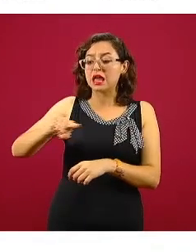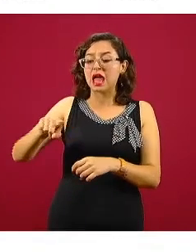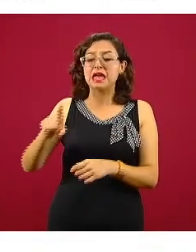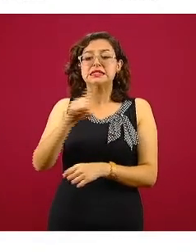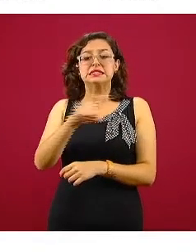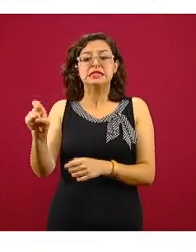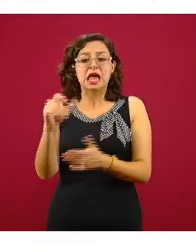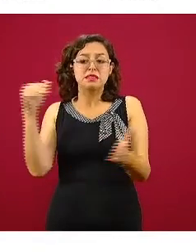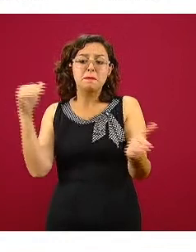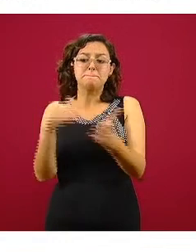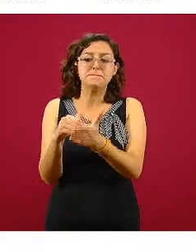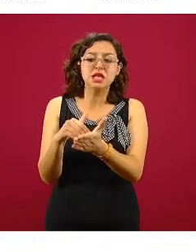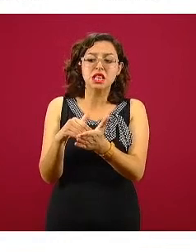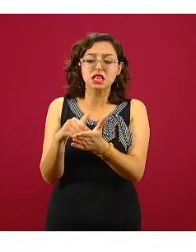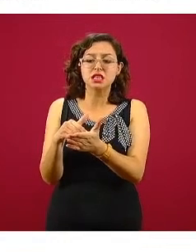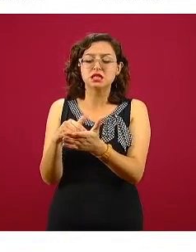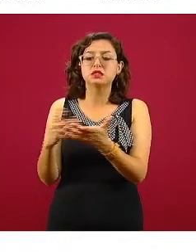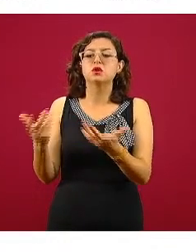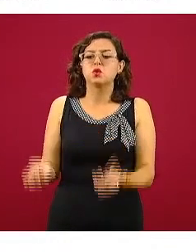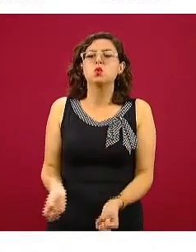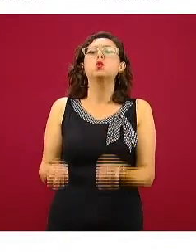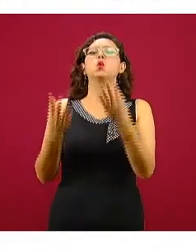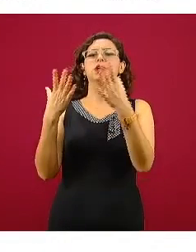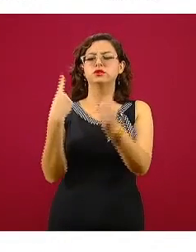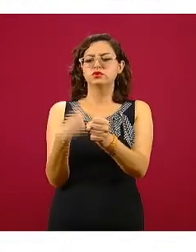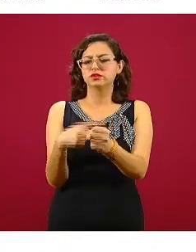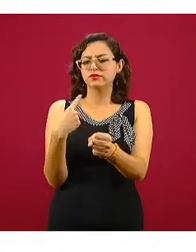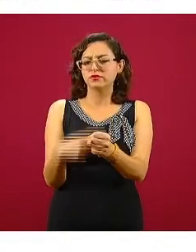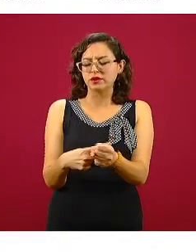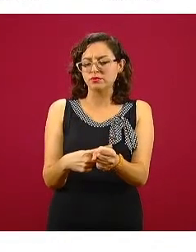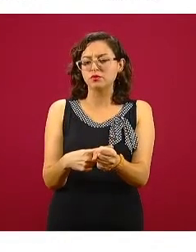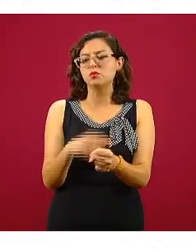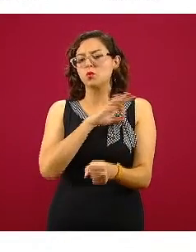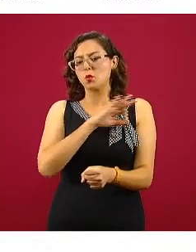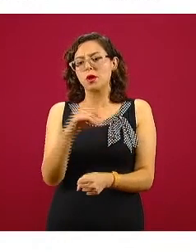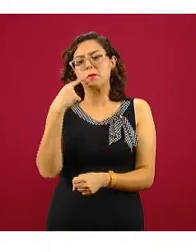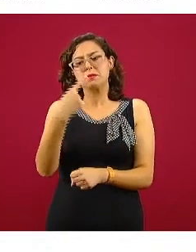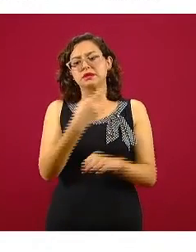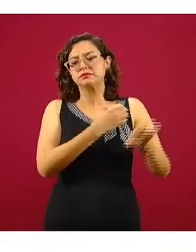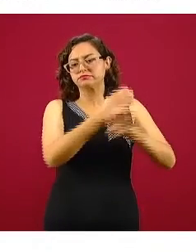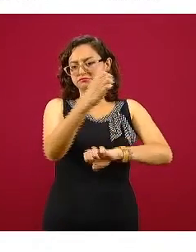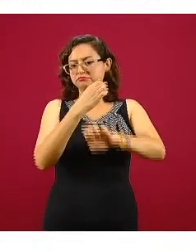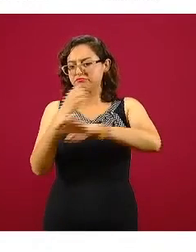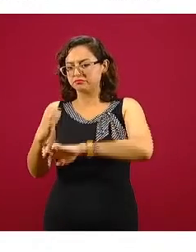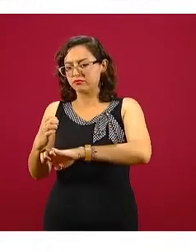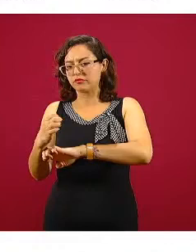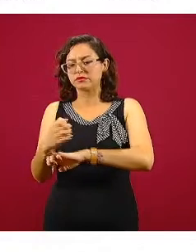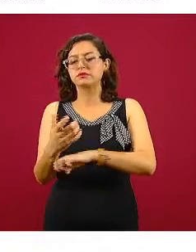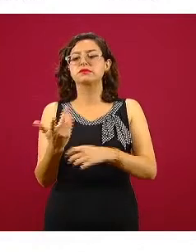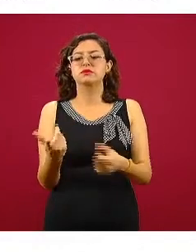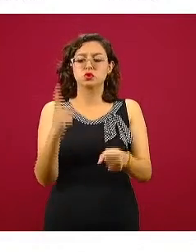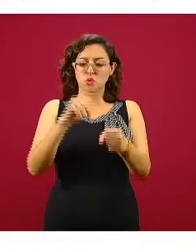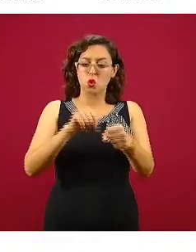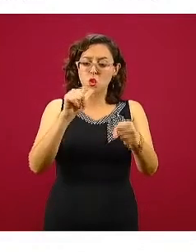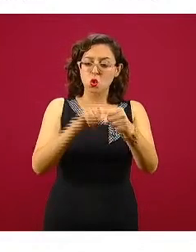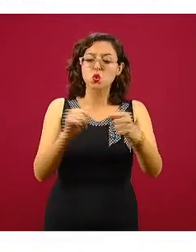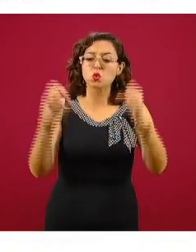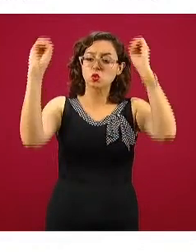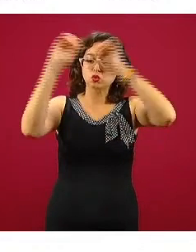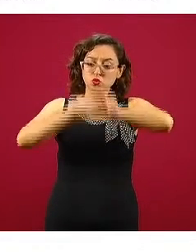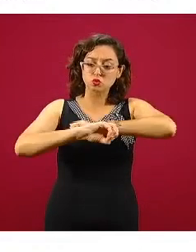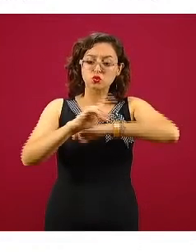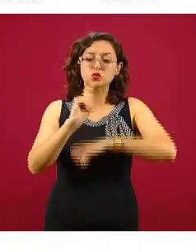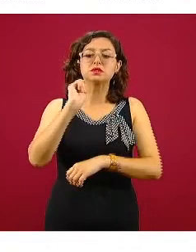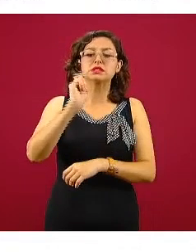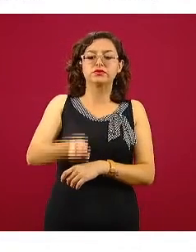cómo están distribuidas en las entidades federativas, e igual recordando que los colores más oscuros de este mapa